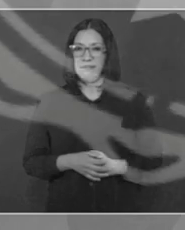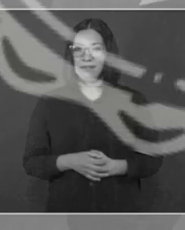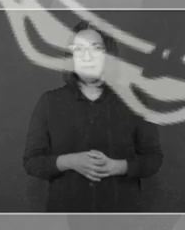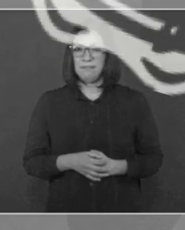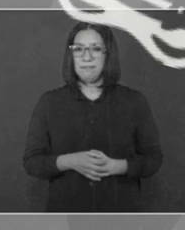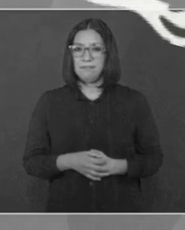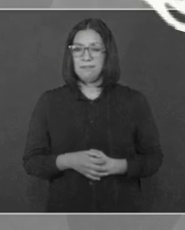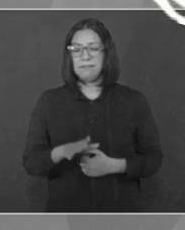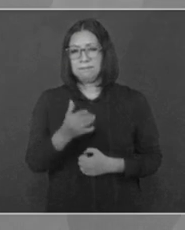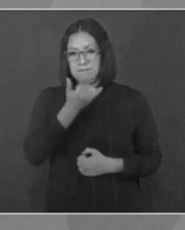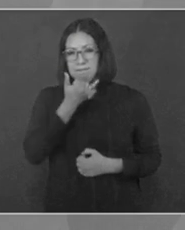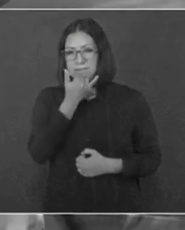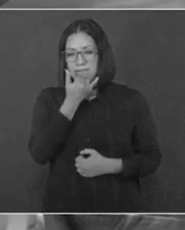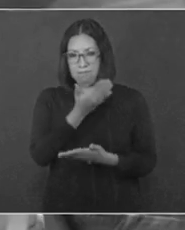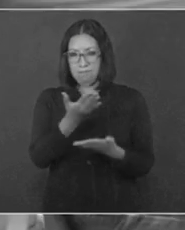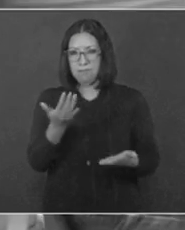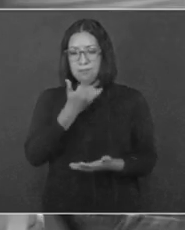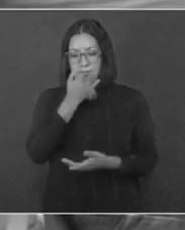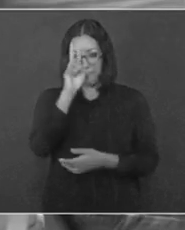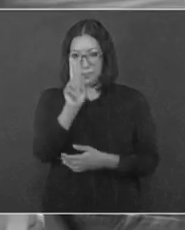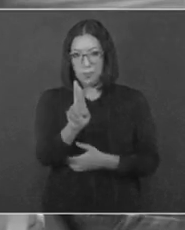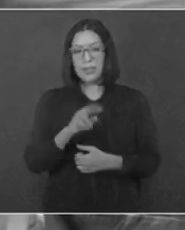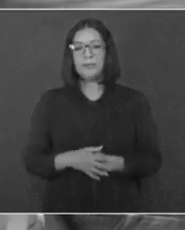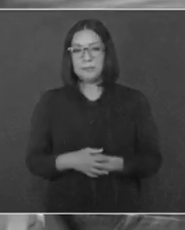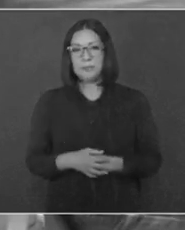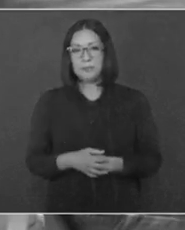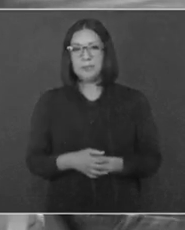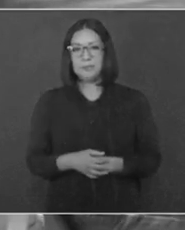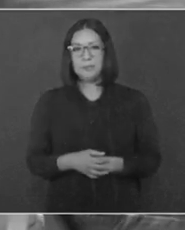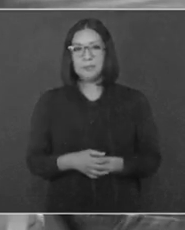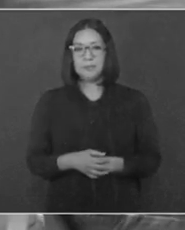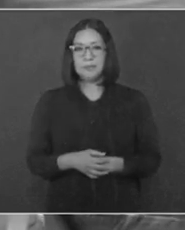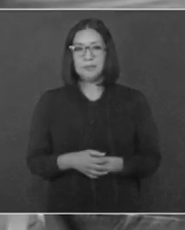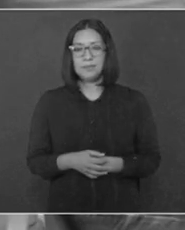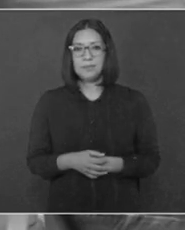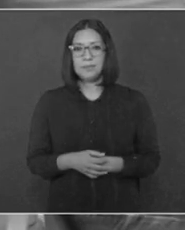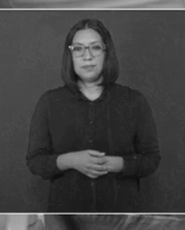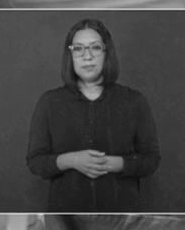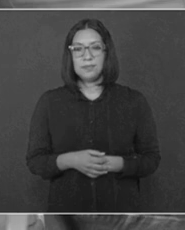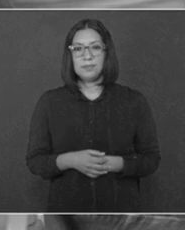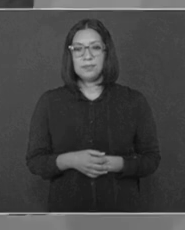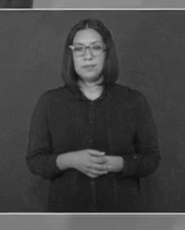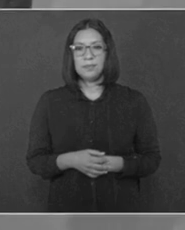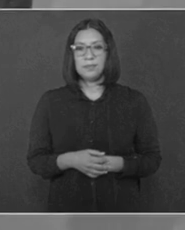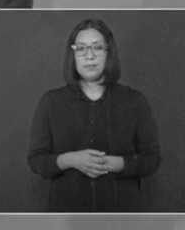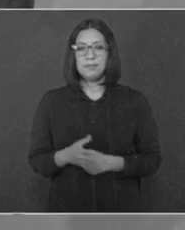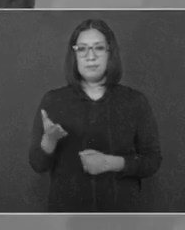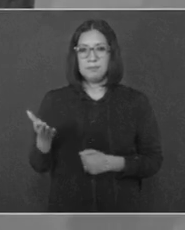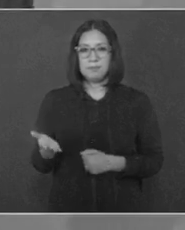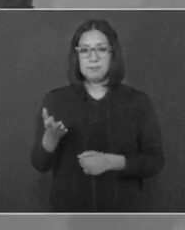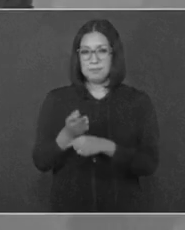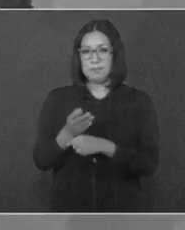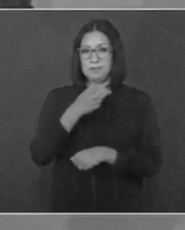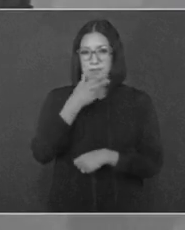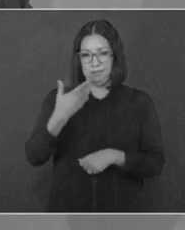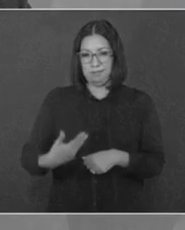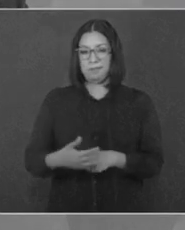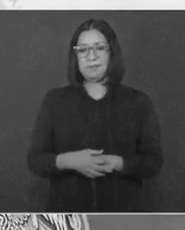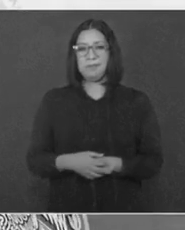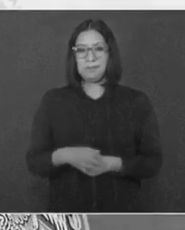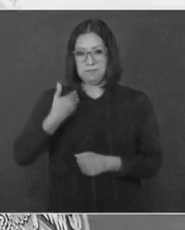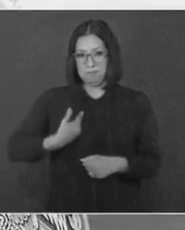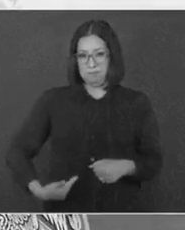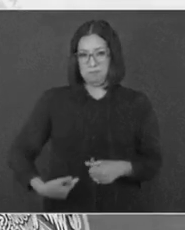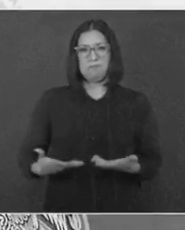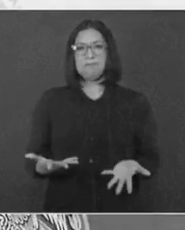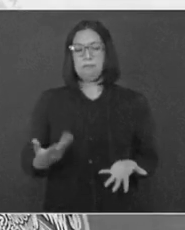Y además, ofreciendo disculpas, este señor que está hablando ahora, es el